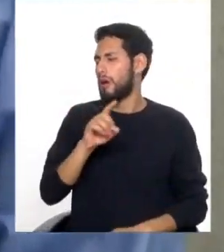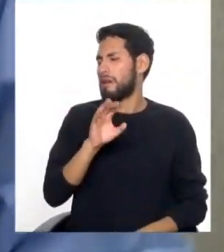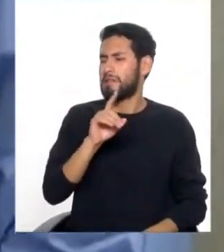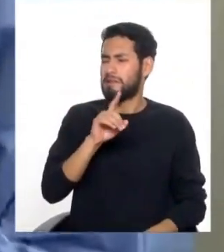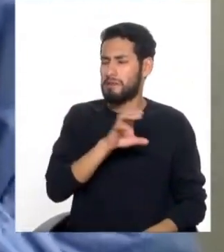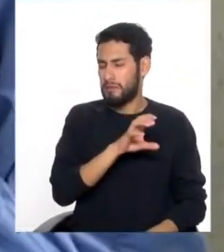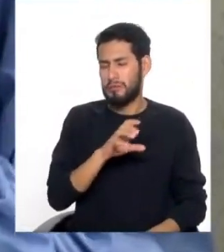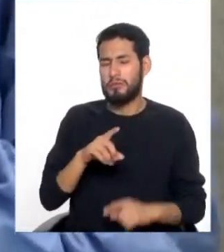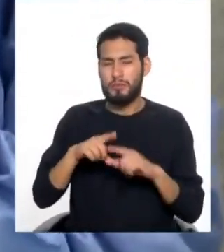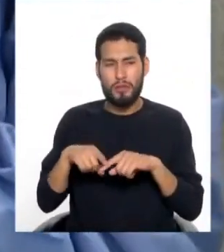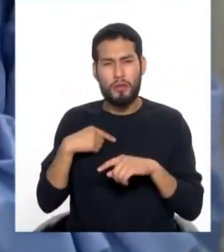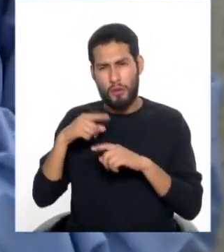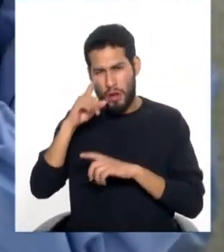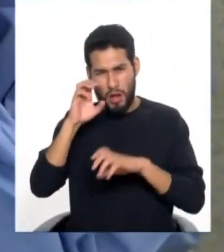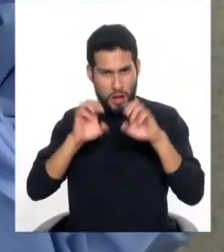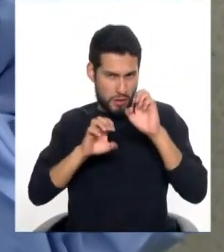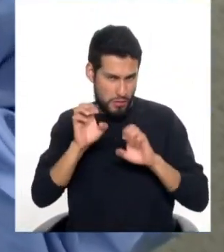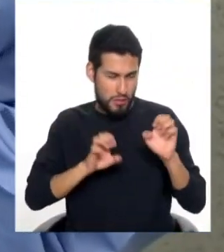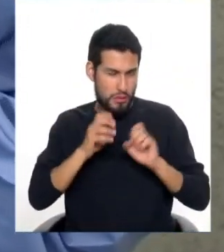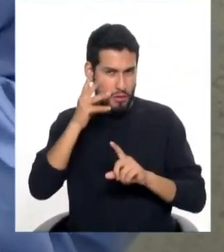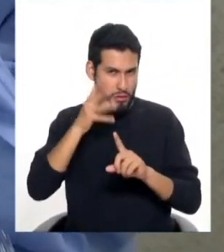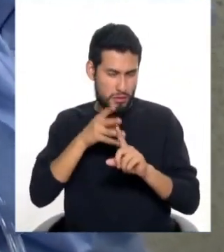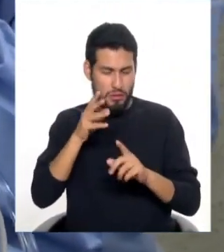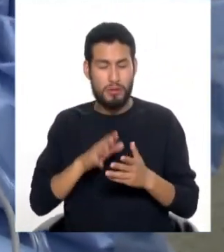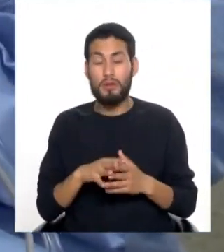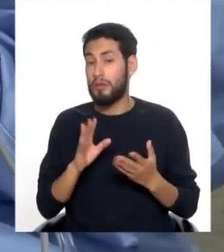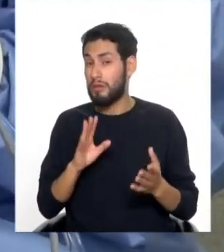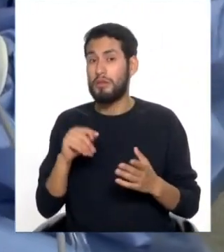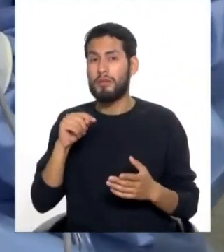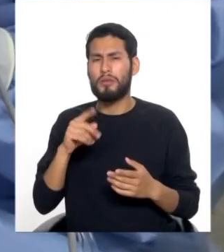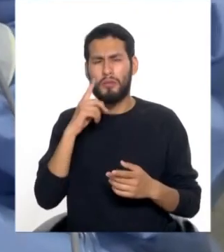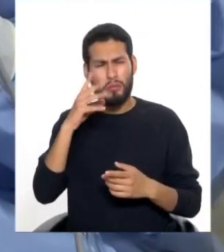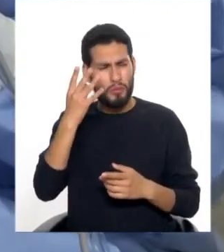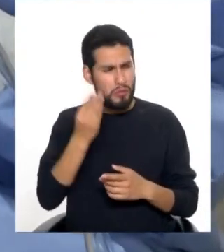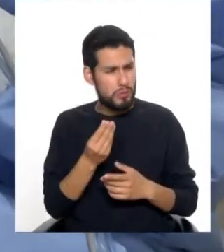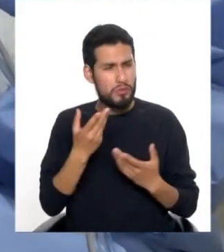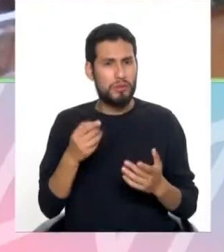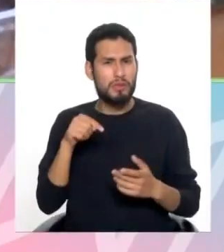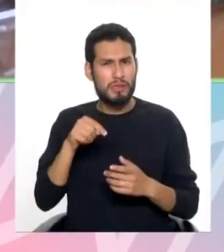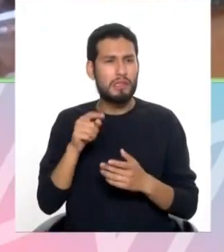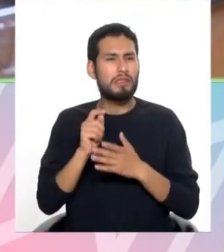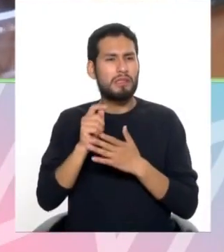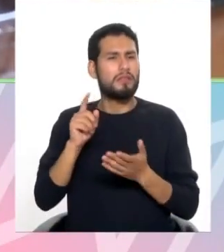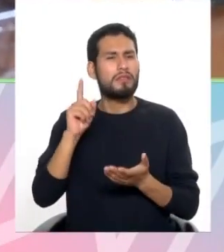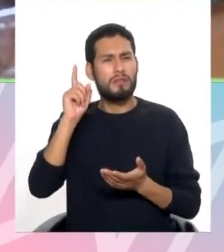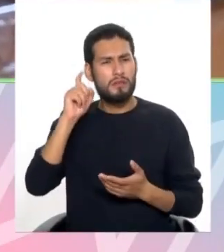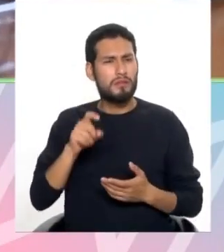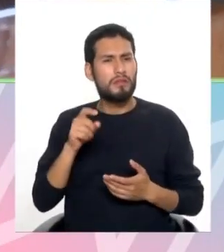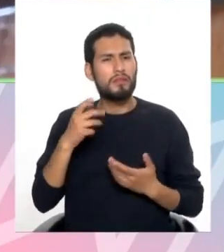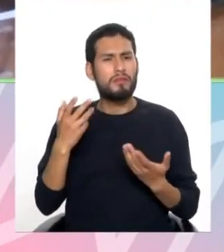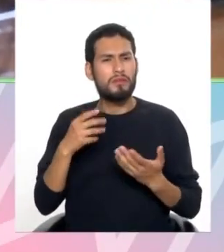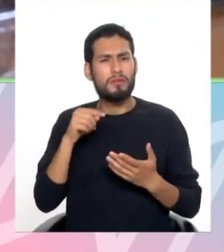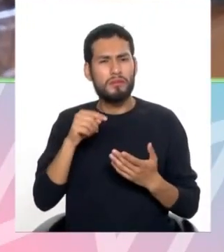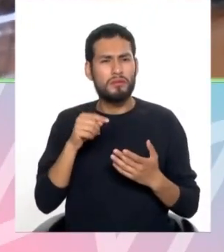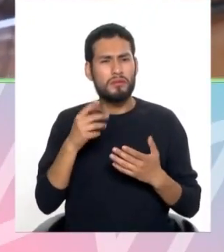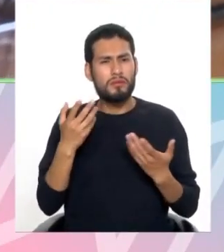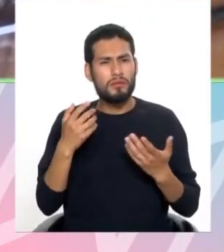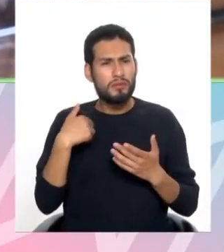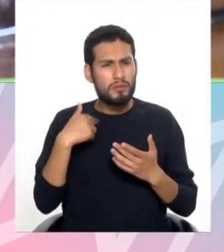Obviamente hay que evaluar cada caso y como le dije anteriormente, son pocos casos que no entrarían para esta técnica. Tienen que tener una enfermedad en la